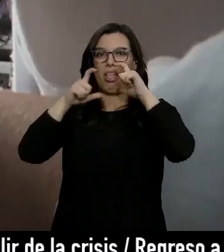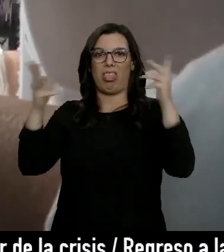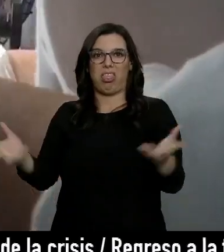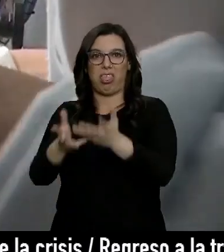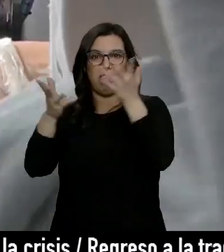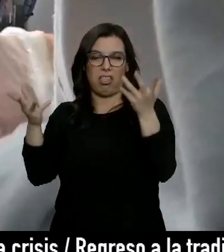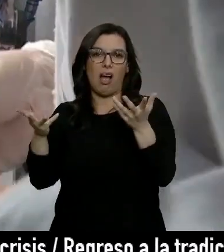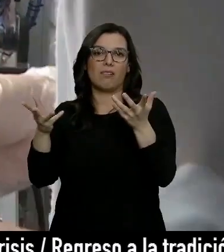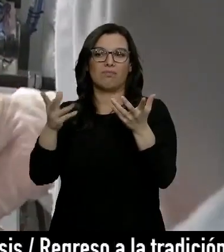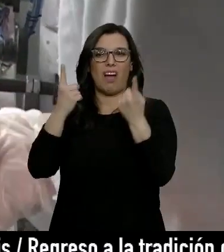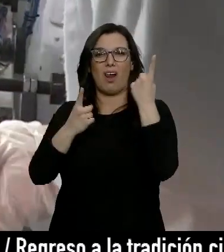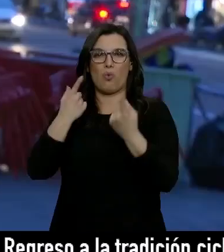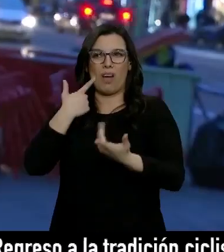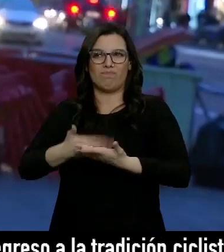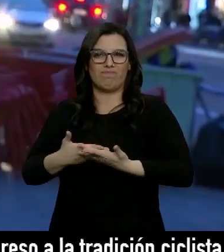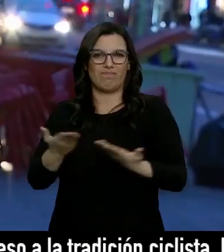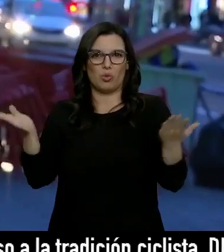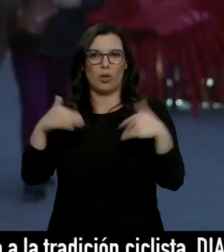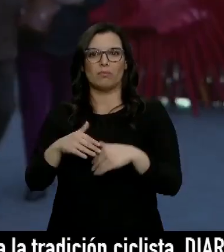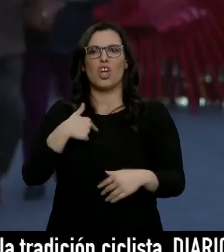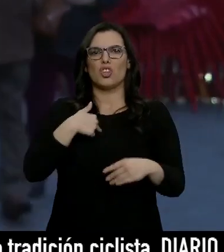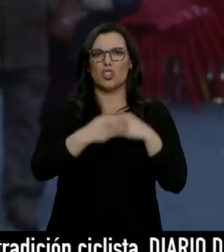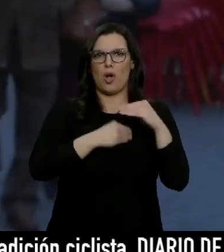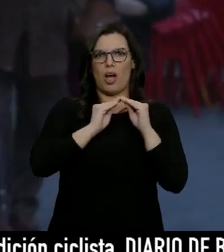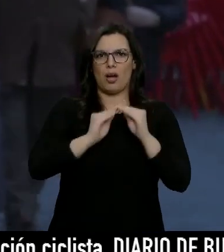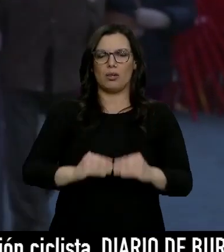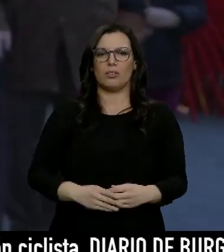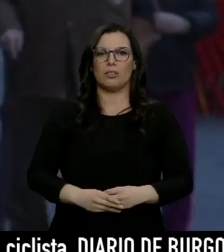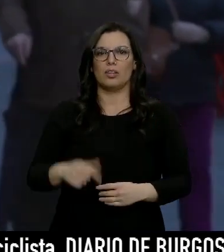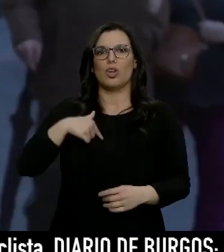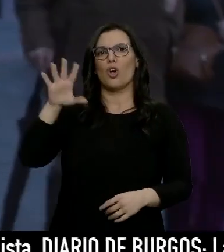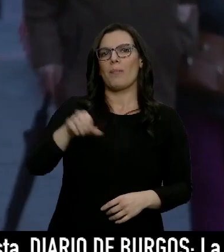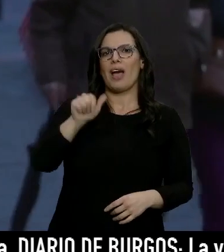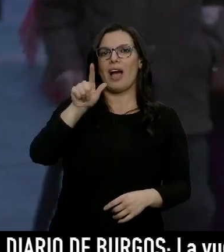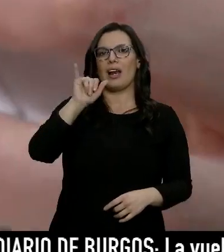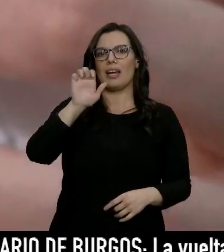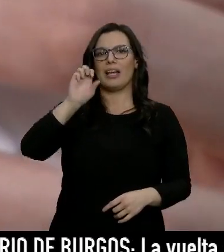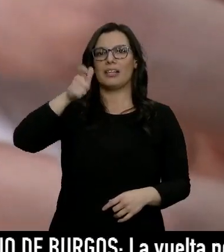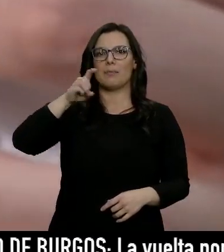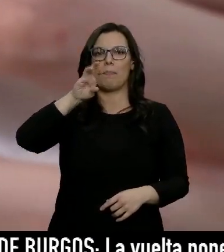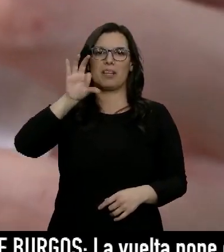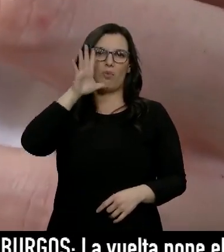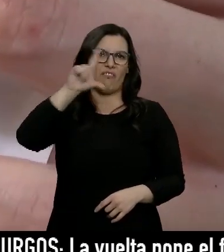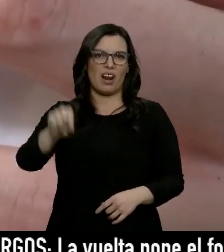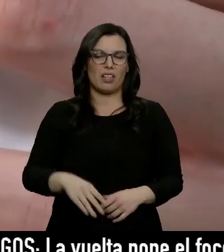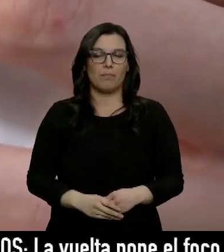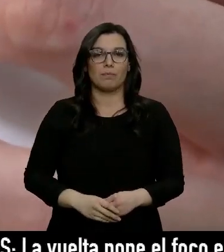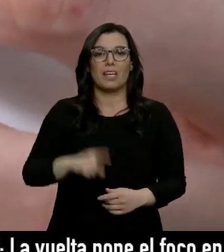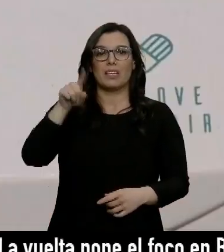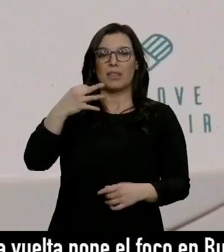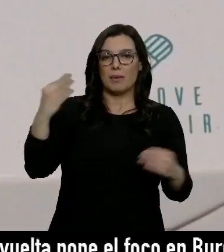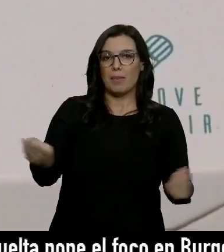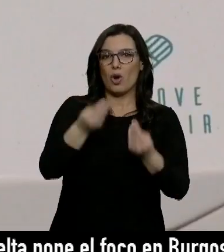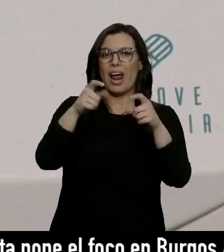no cumplen todas las garantías. Las hago yo. Lo compré por Aliexpress porque era lo más barata. También se deberá mejorar el